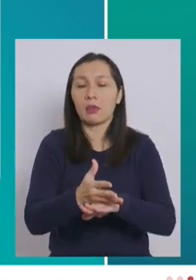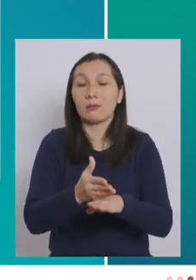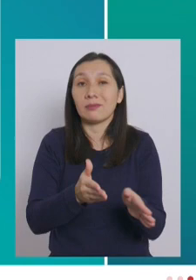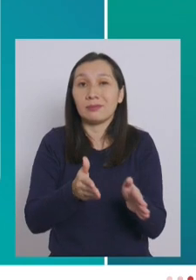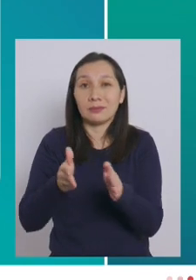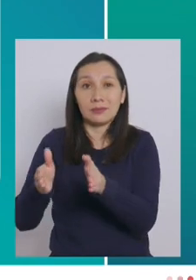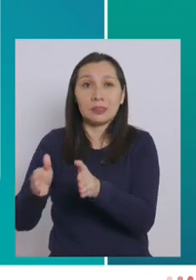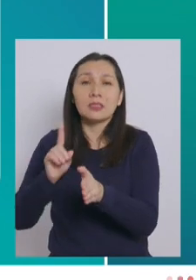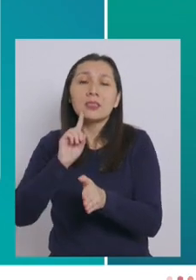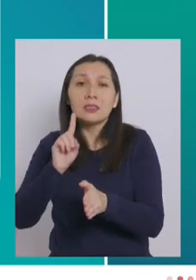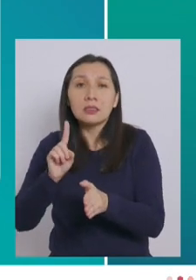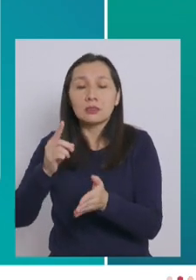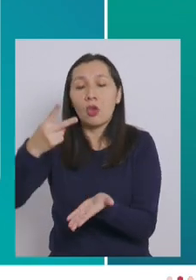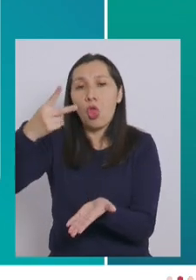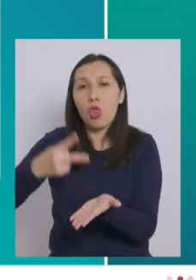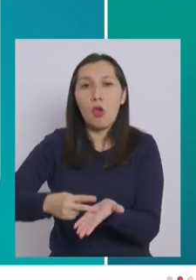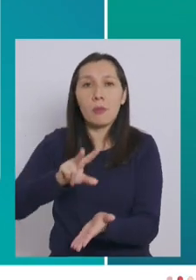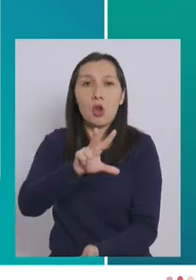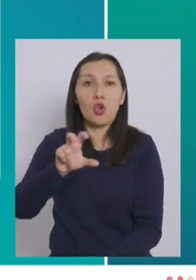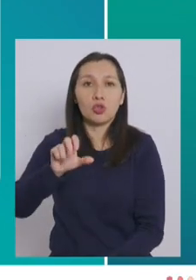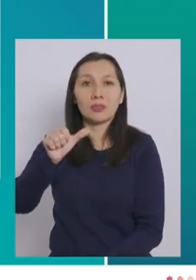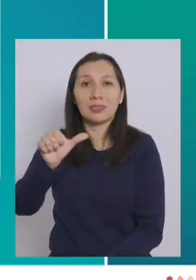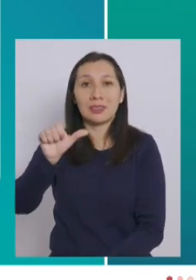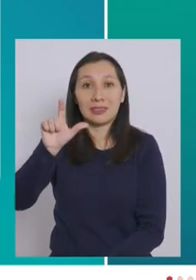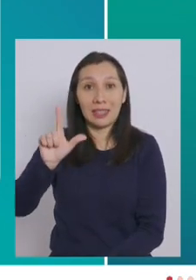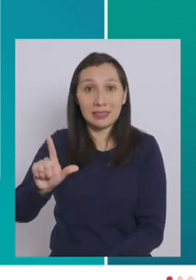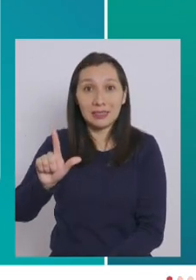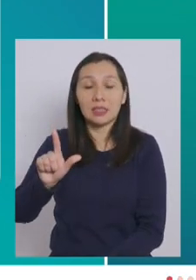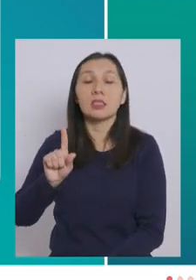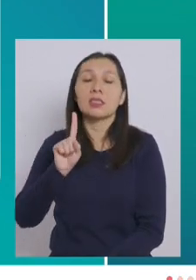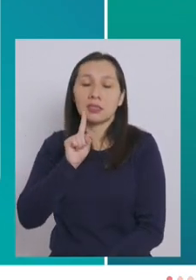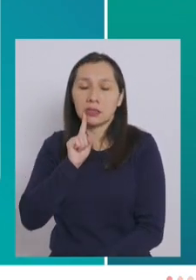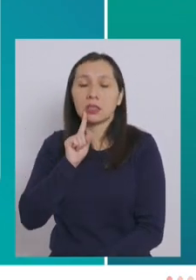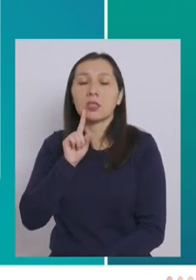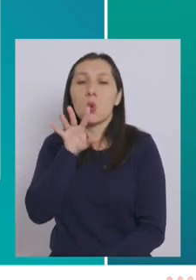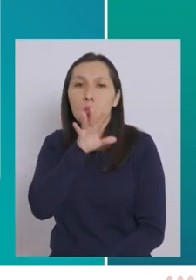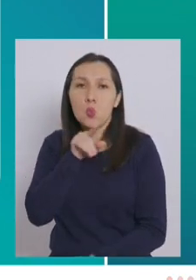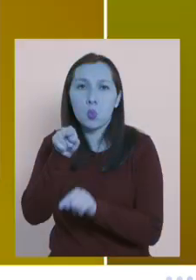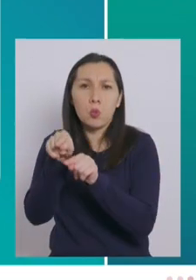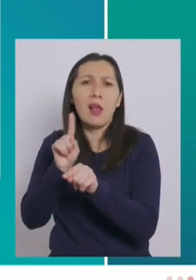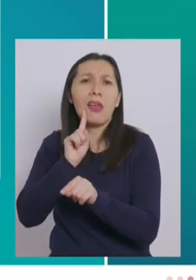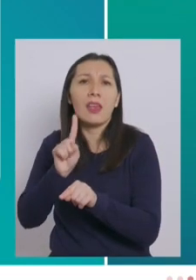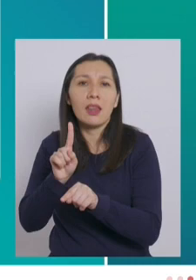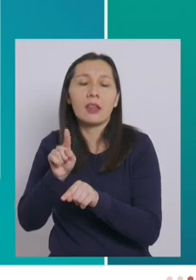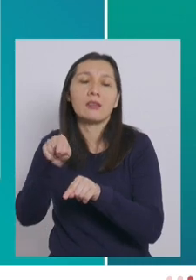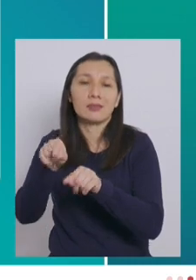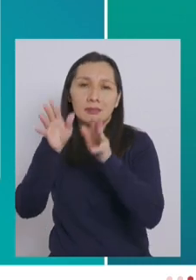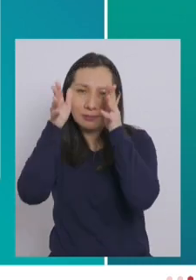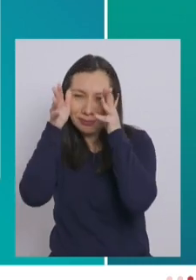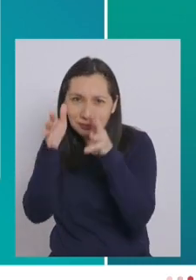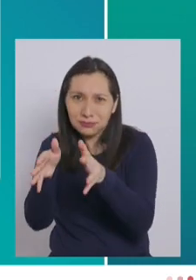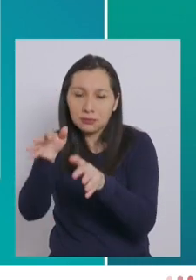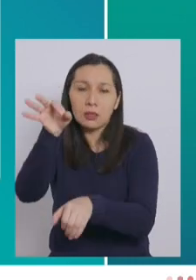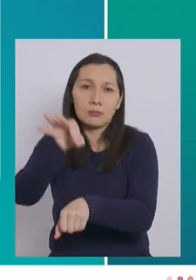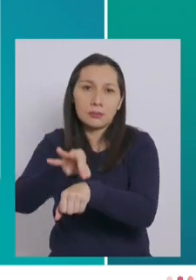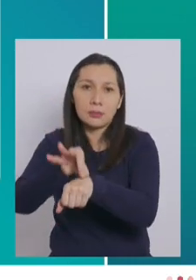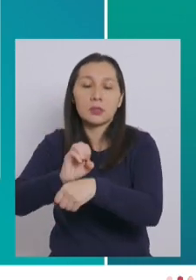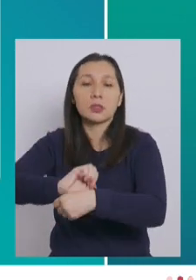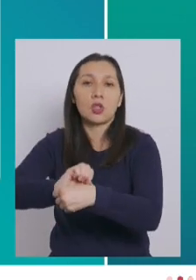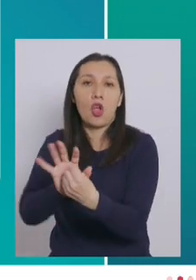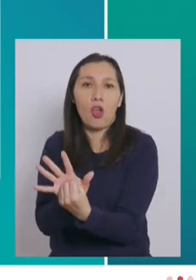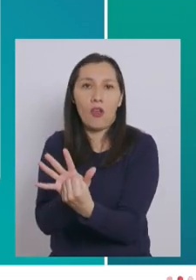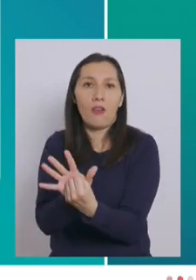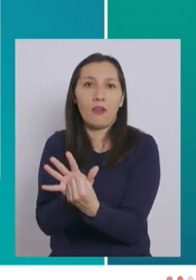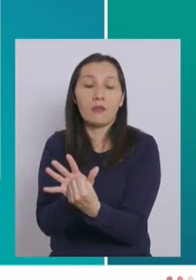las cuales 2.867 están siendo ocupadas por pacientes COVID,